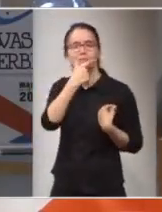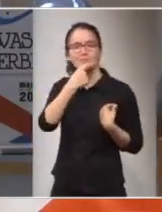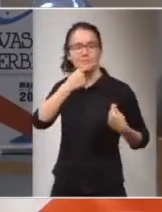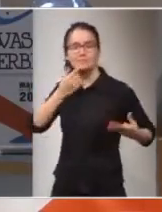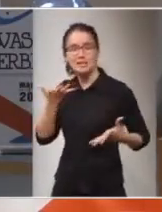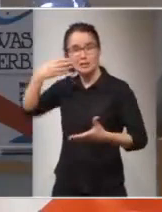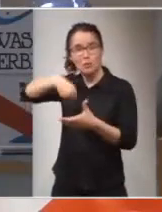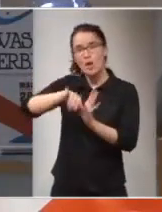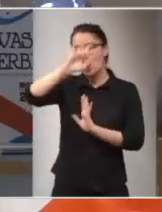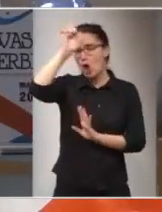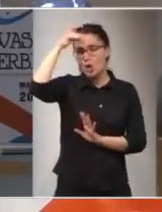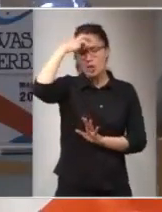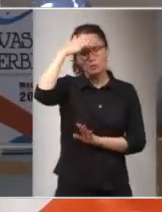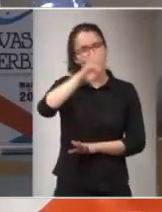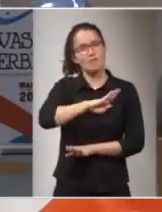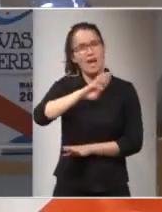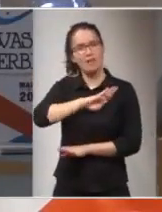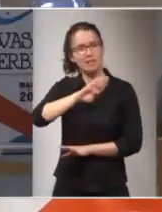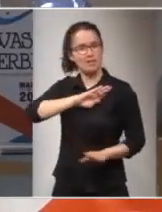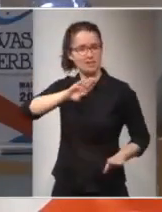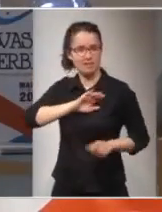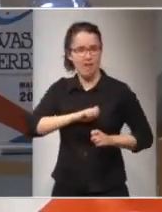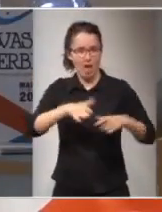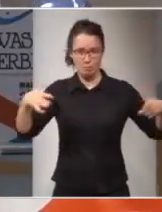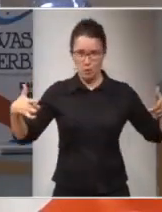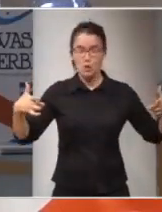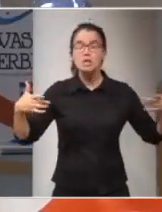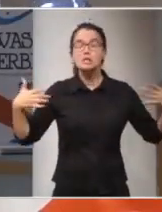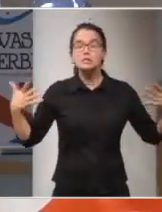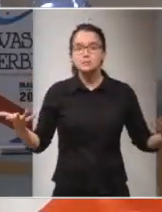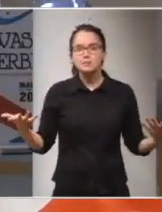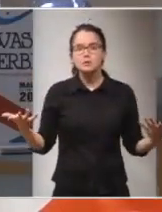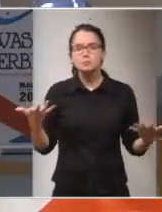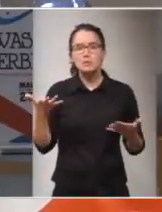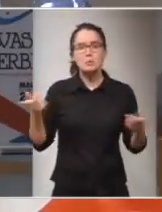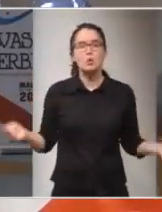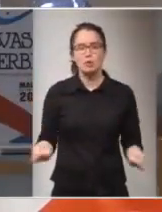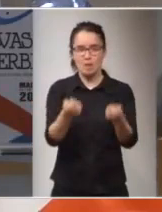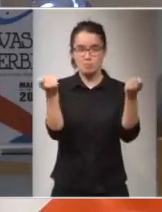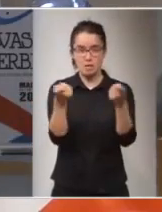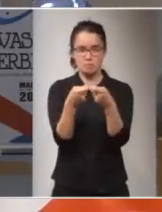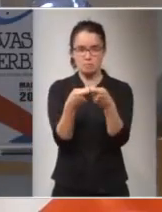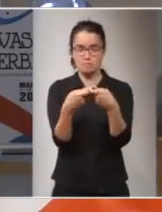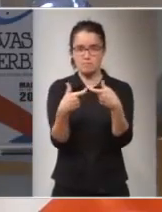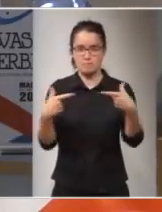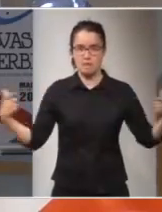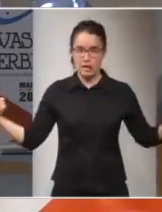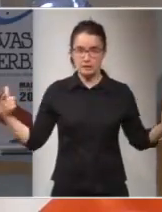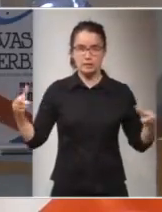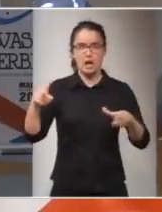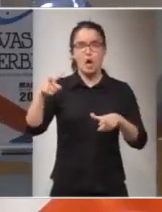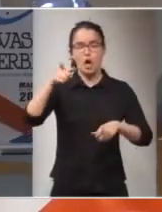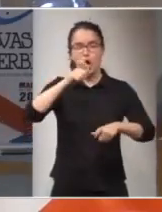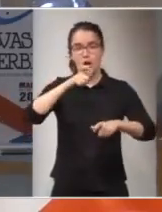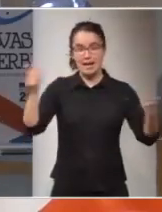engloba un concepto bastante amplio y que como campaña fuimos creciendo fuimos reclutando a otras